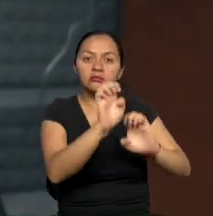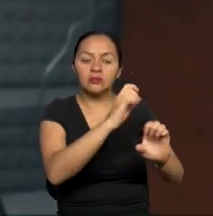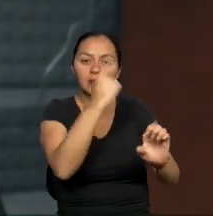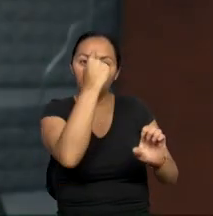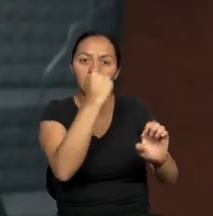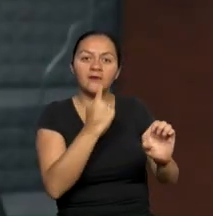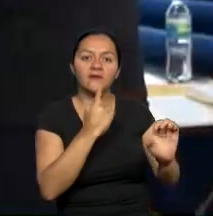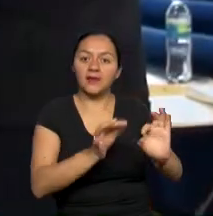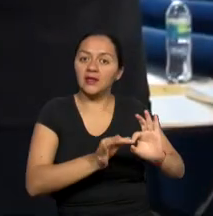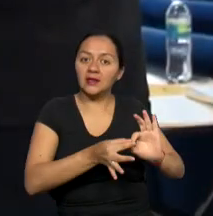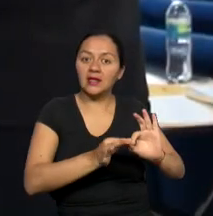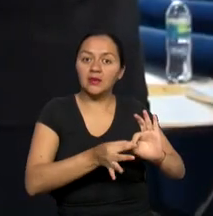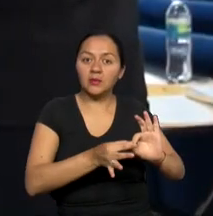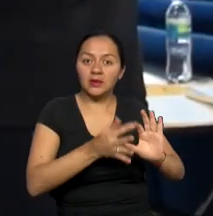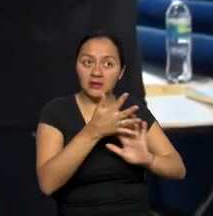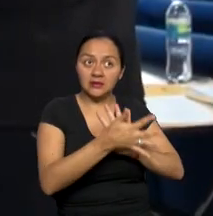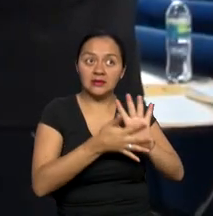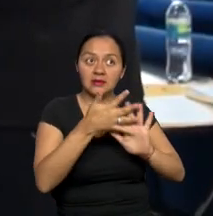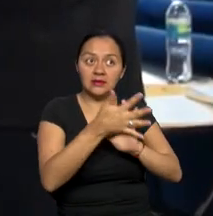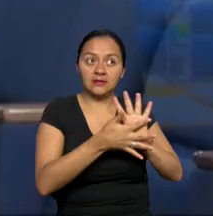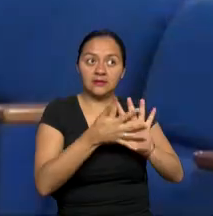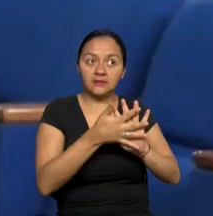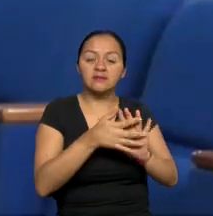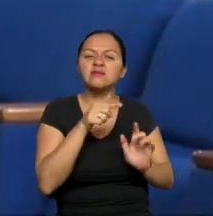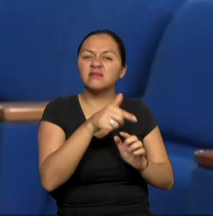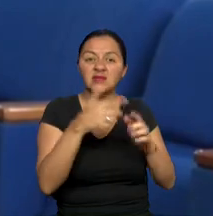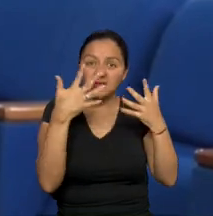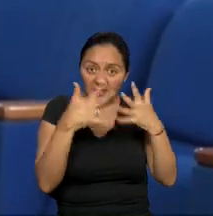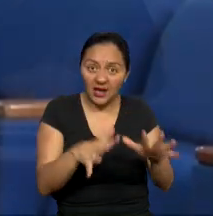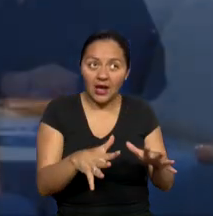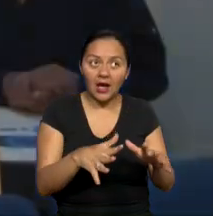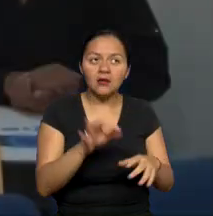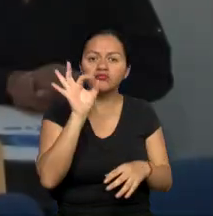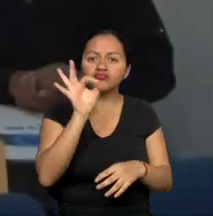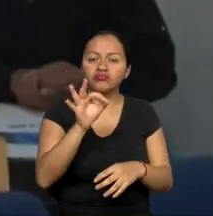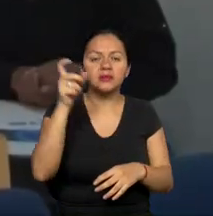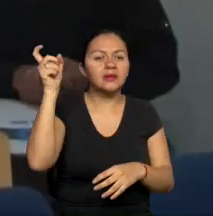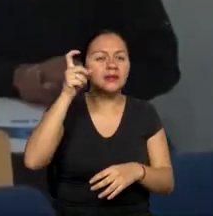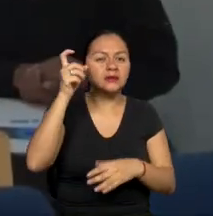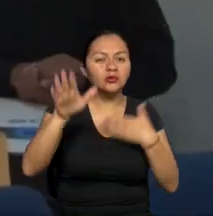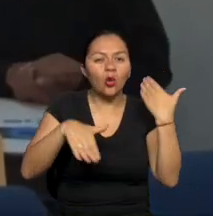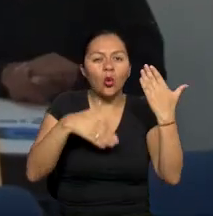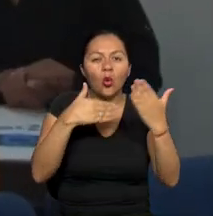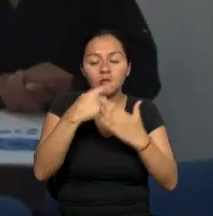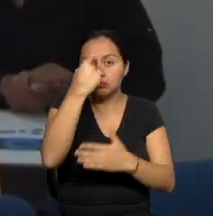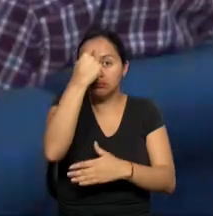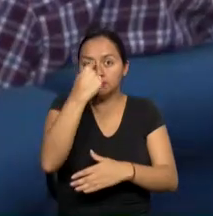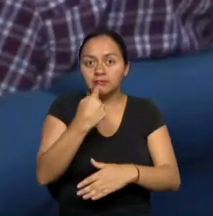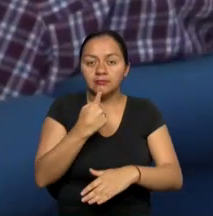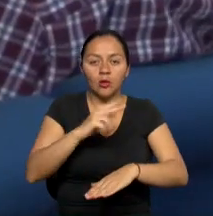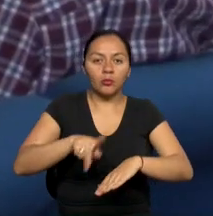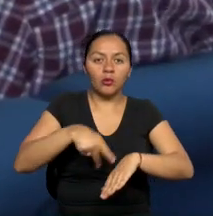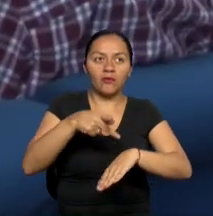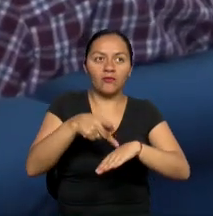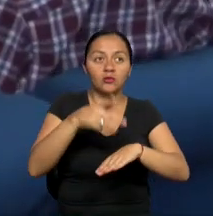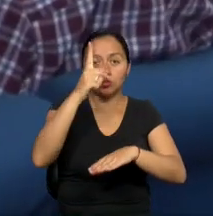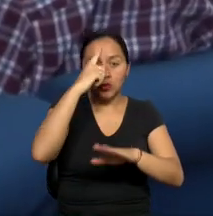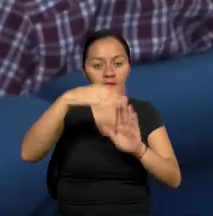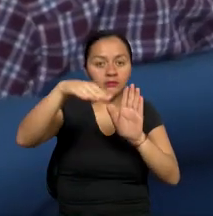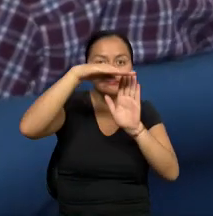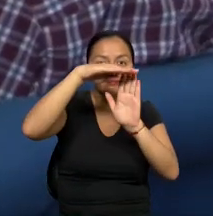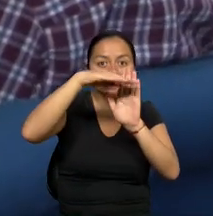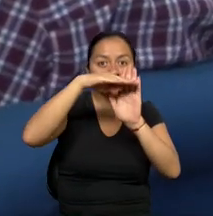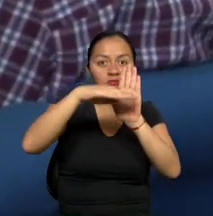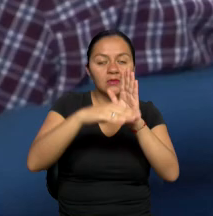intérprete de lengua de señas ecuatoriana. Es así que se define la necesidad de levantar un perfil profesional por competencias laborales